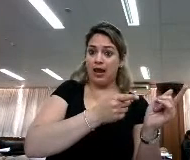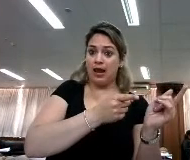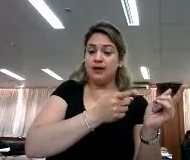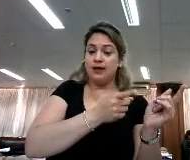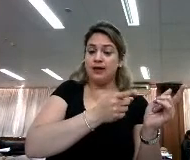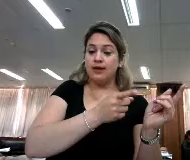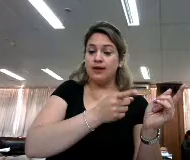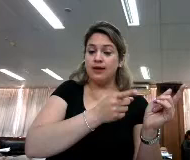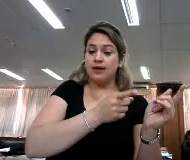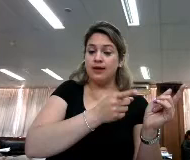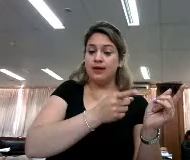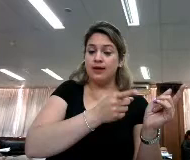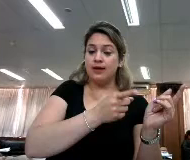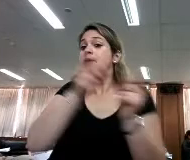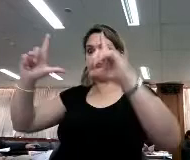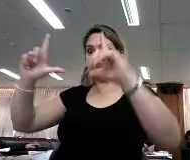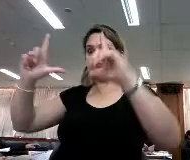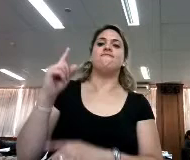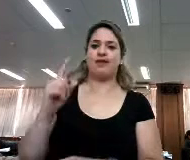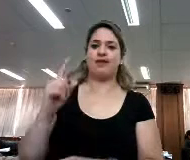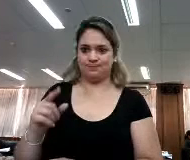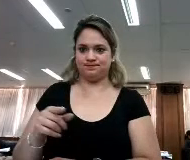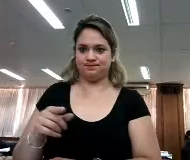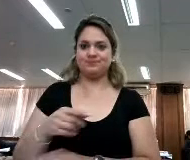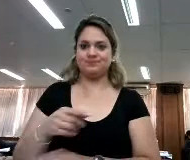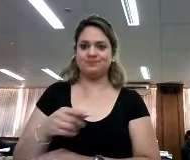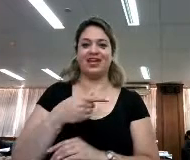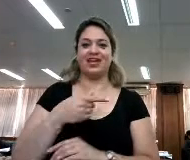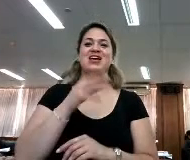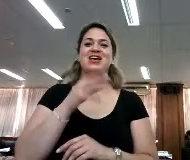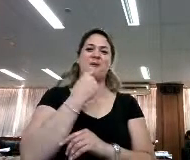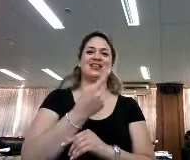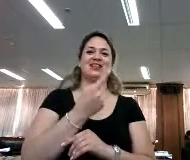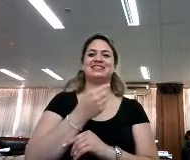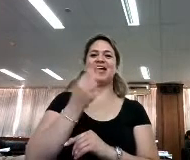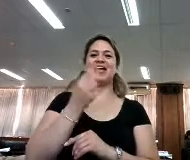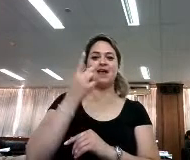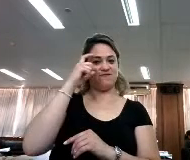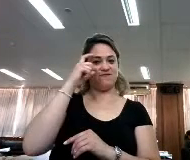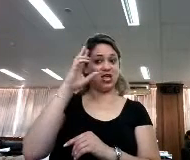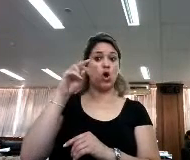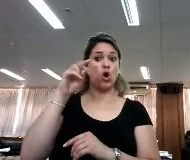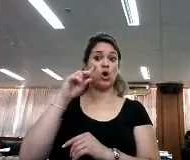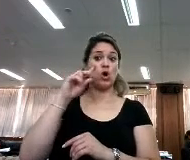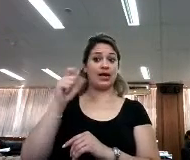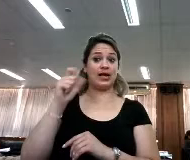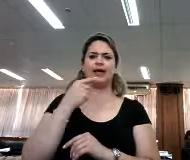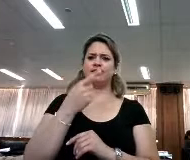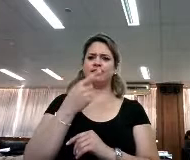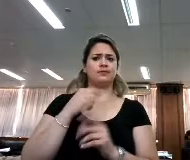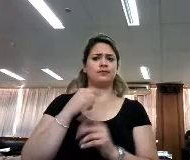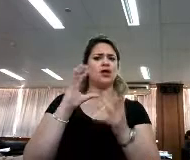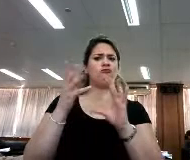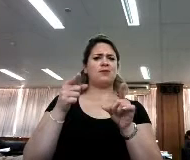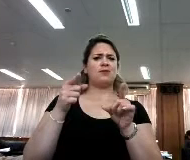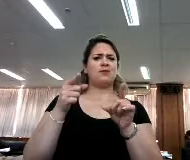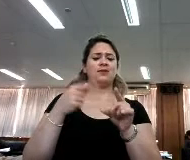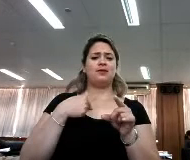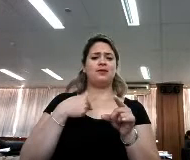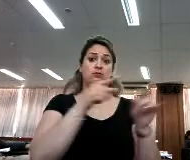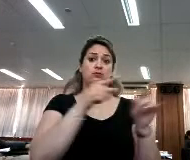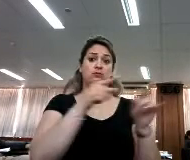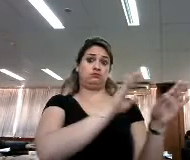sería el punto, el hecho de que a mí no me guste leer determinado formato, no quiere decir que el mío,